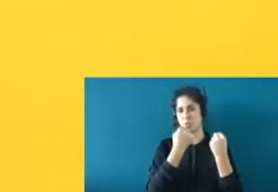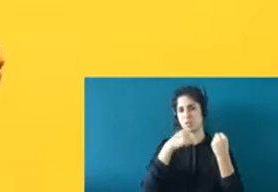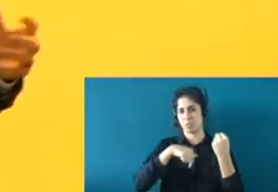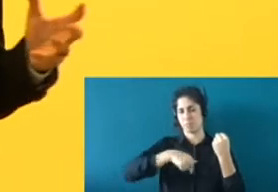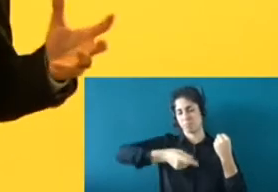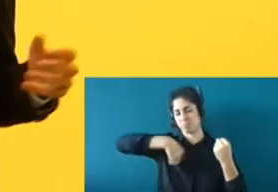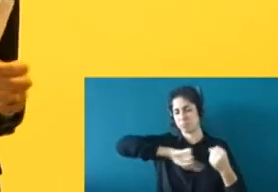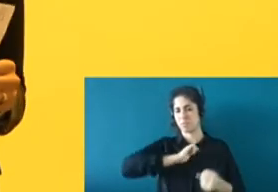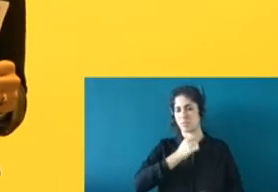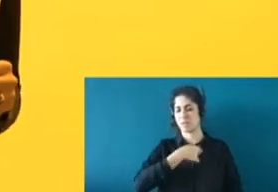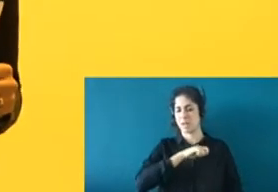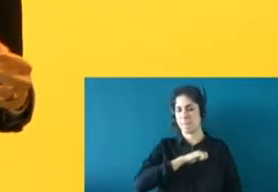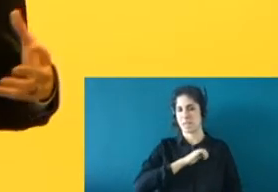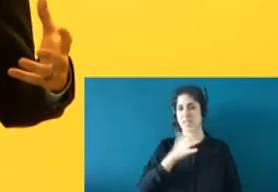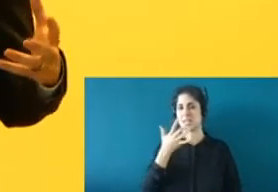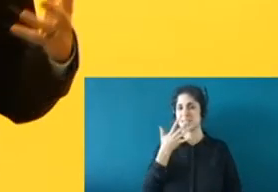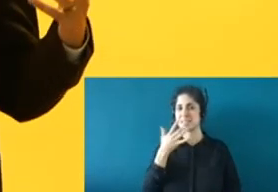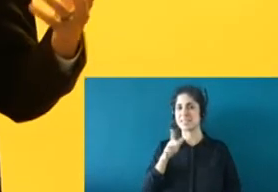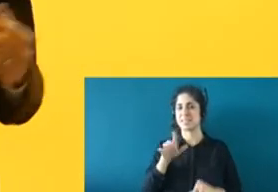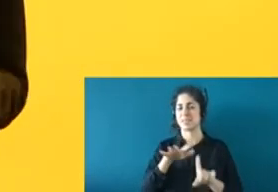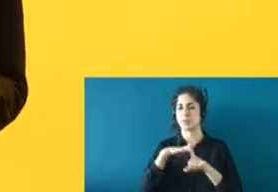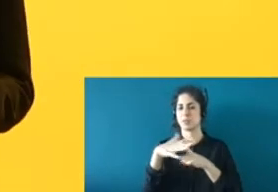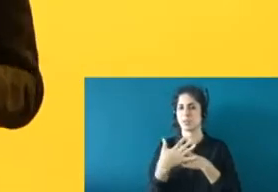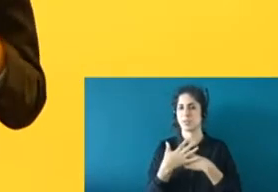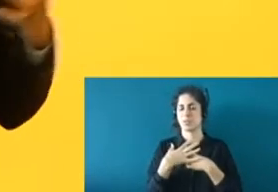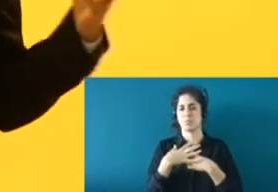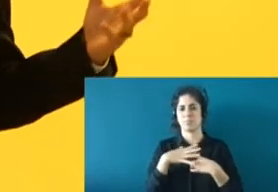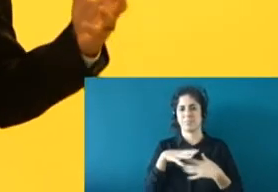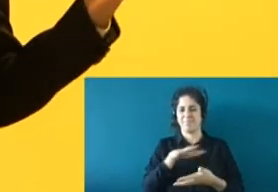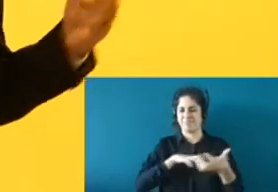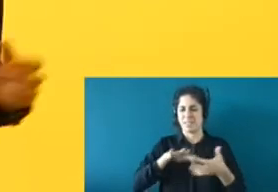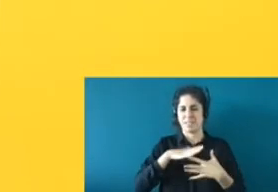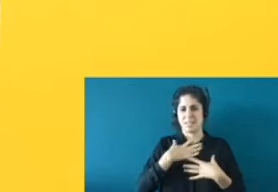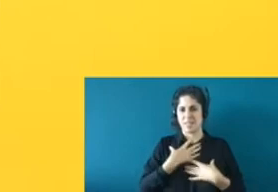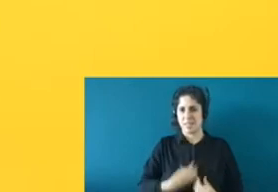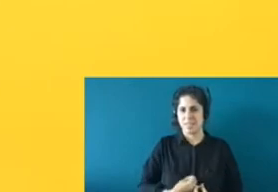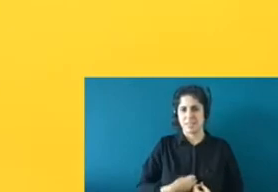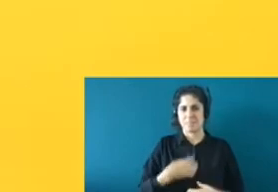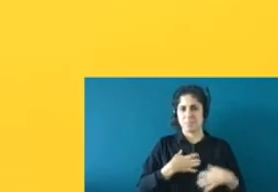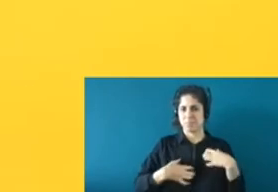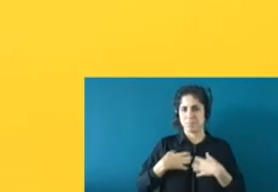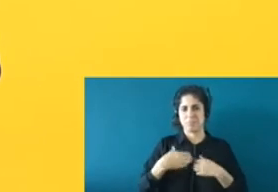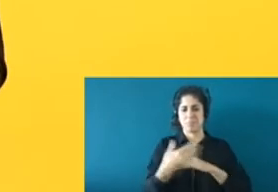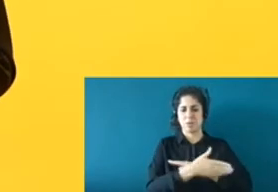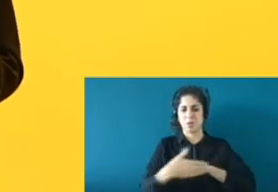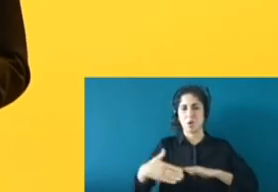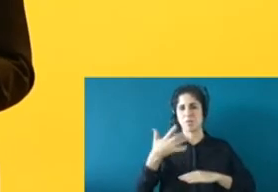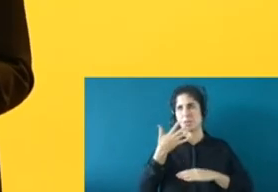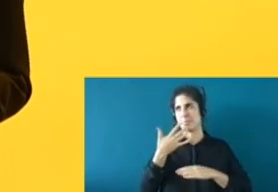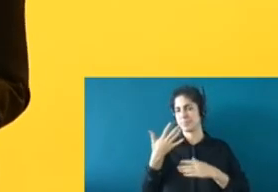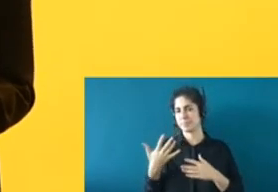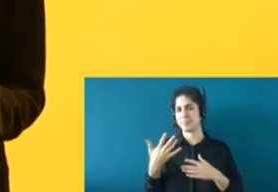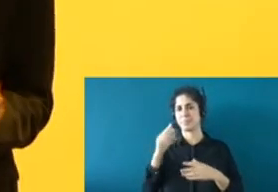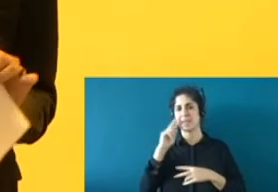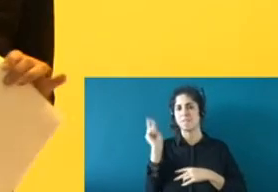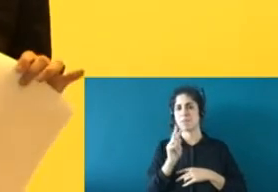tragedia, cuando sucede alguna tragedia en nuestras costas, cuando vemos en las noticias que ha habido un naufragio, que ha